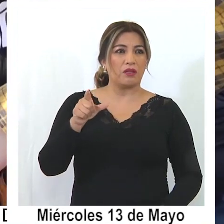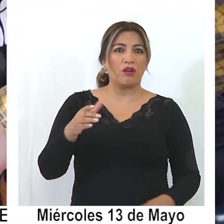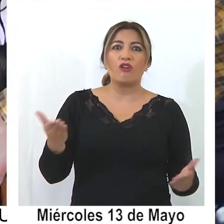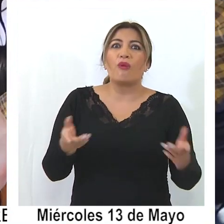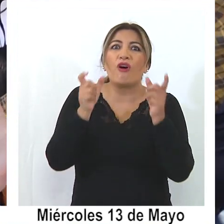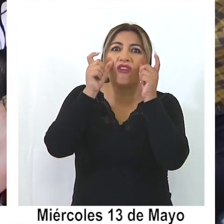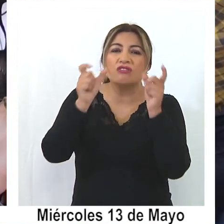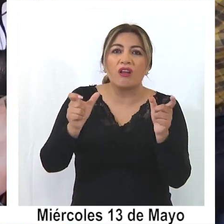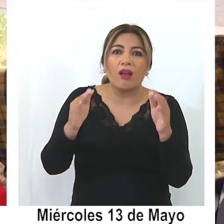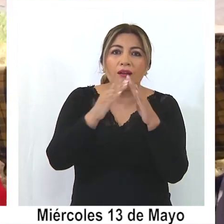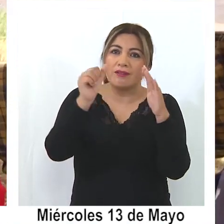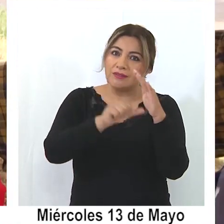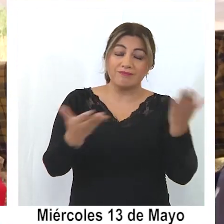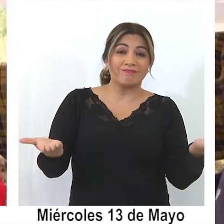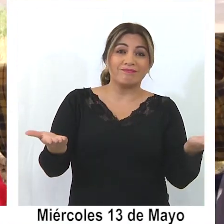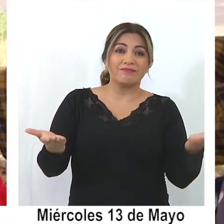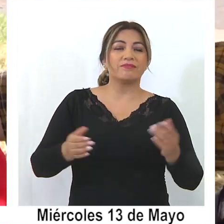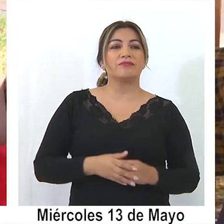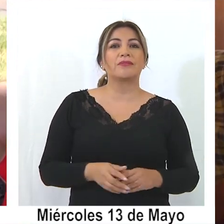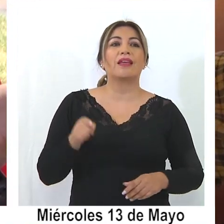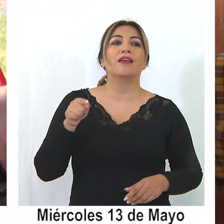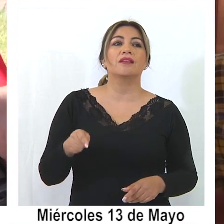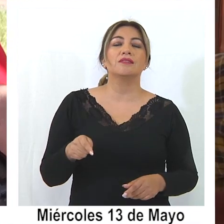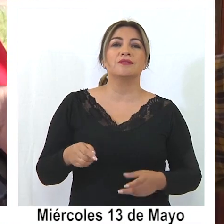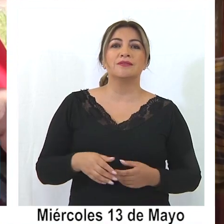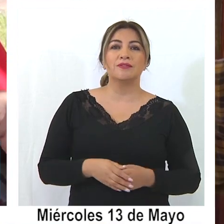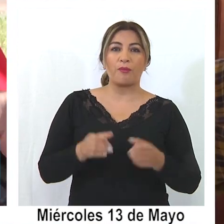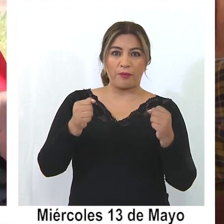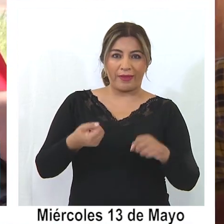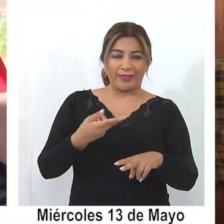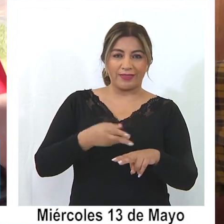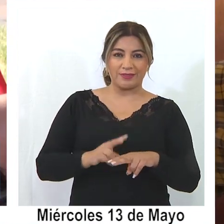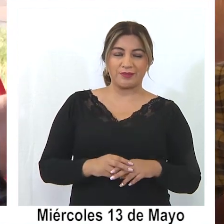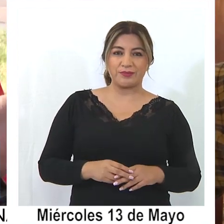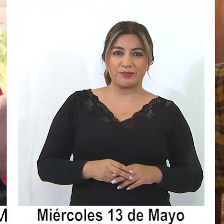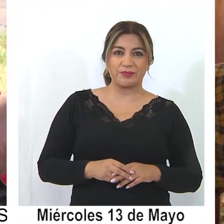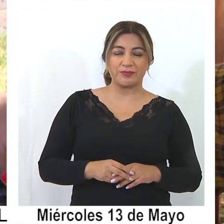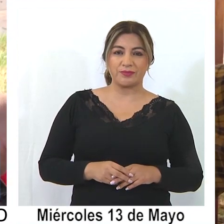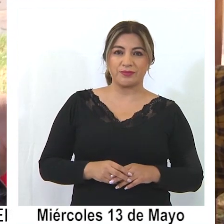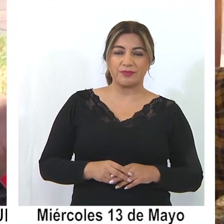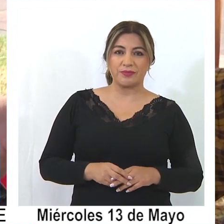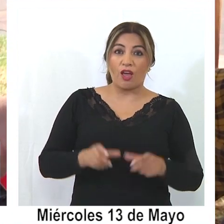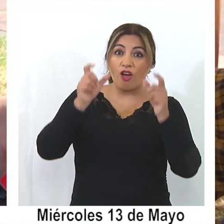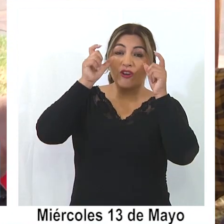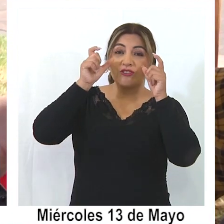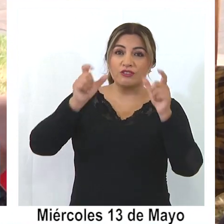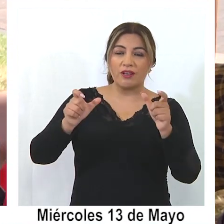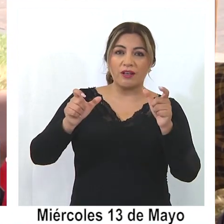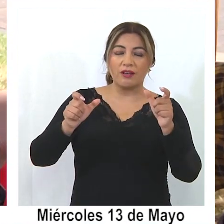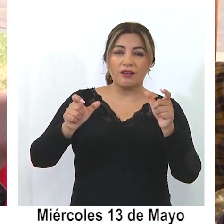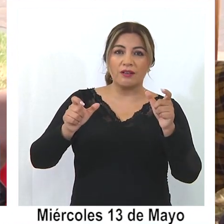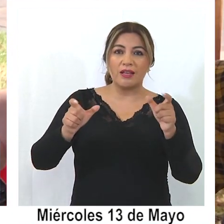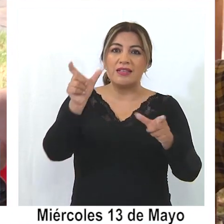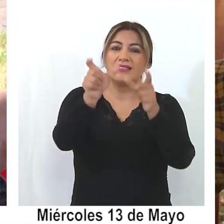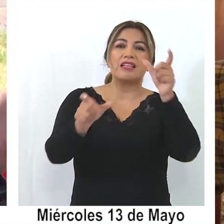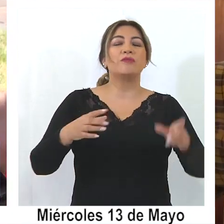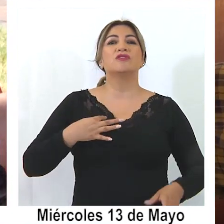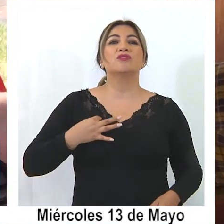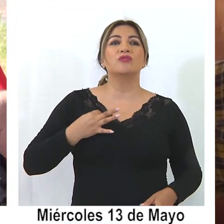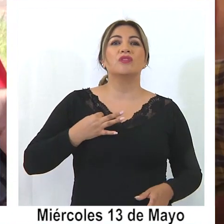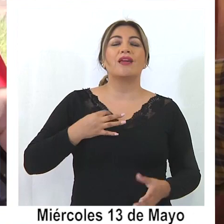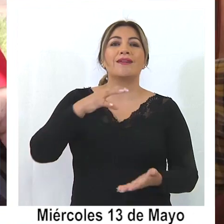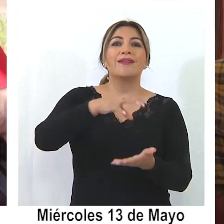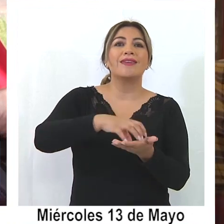a controlar eso con una cuarentena? Esto se hubiera podido evitar si la ciudad se hubiese cerrado